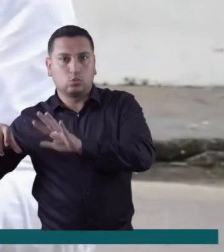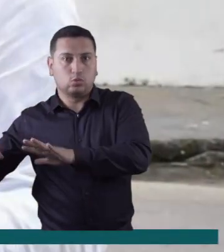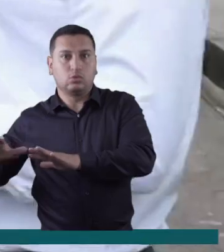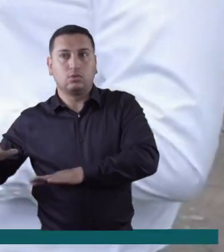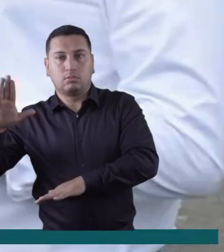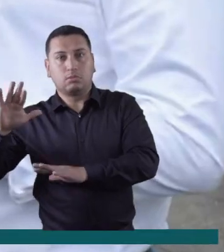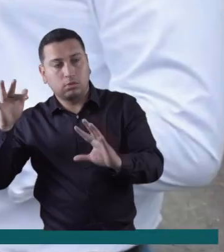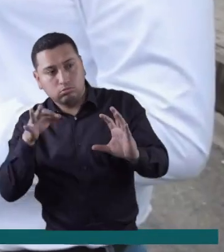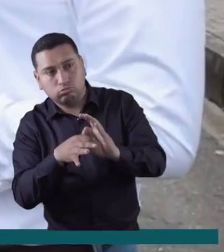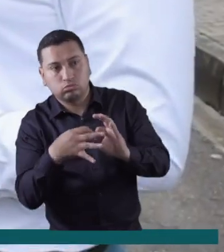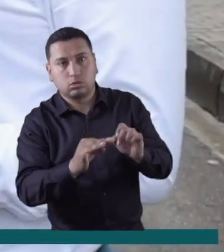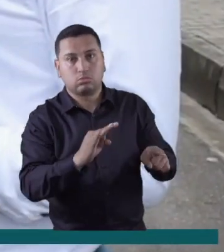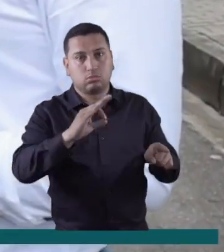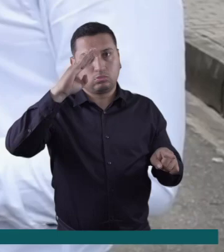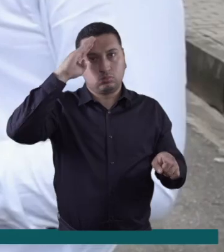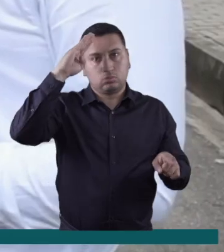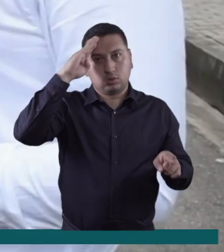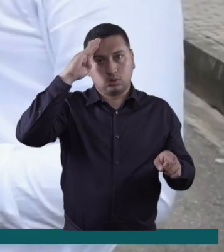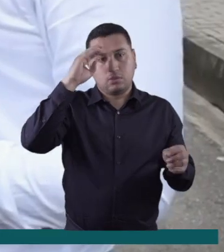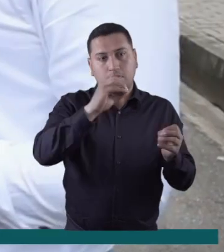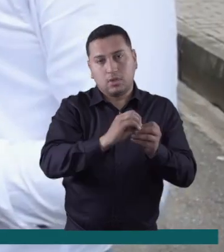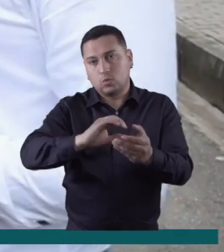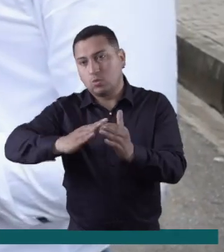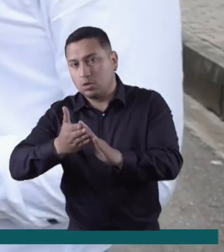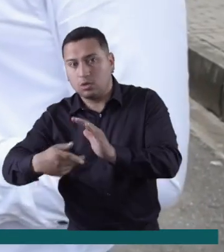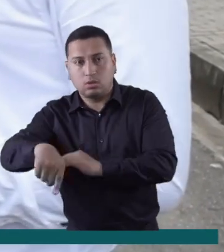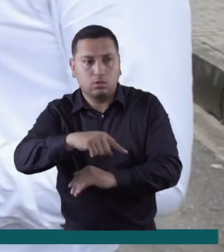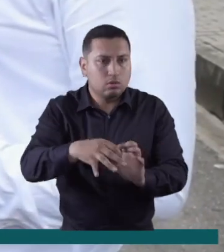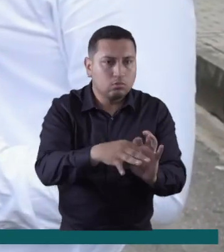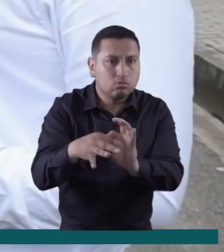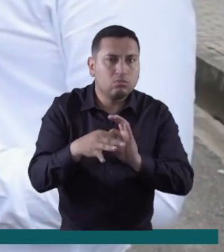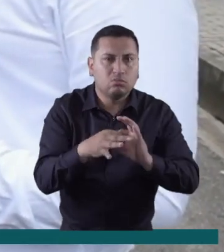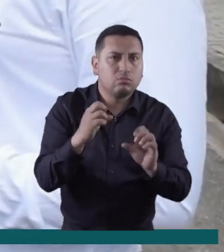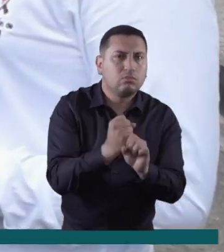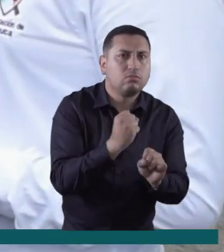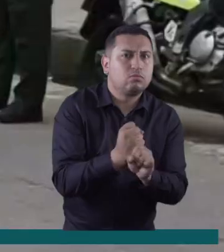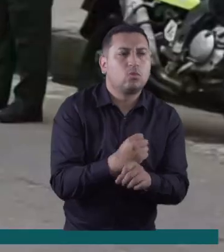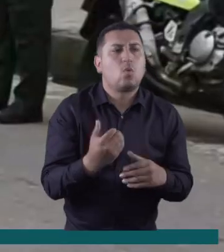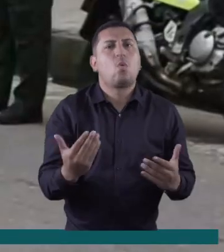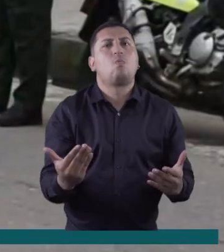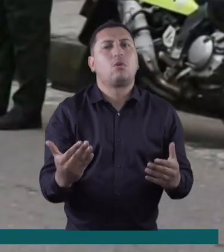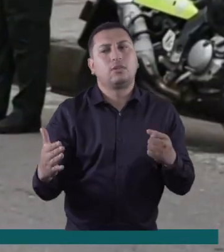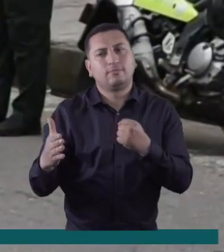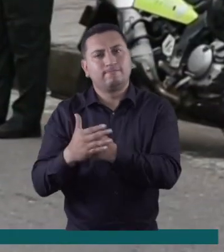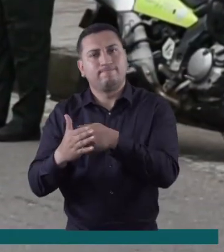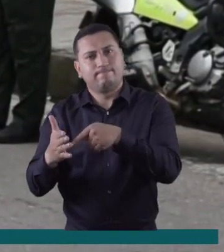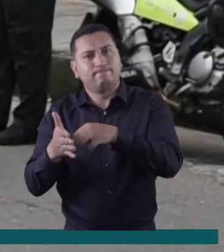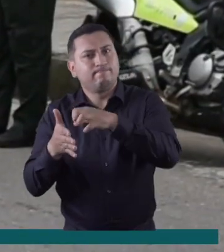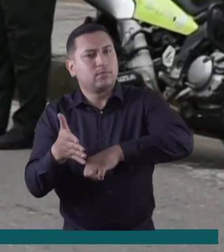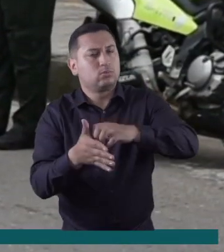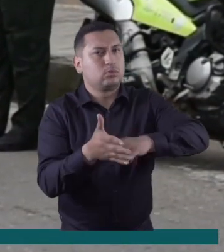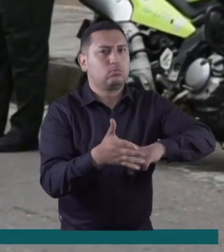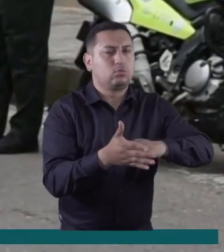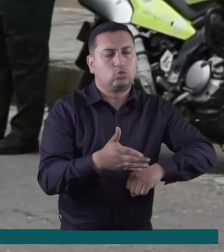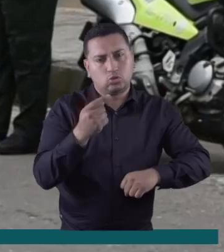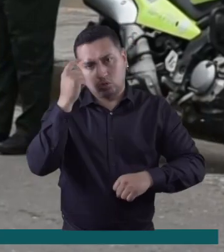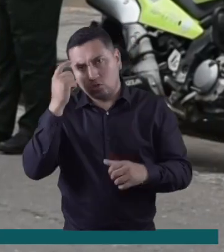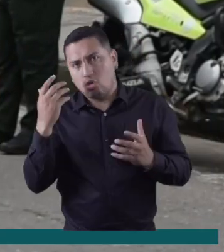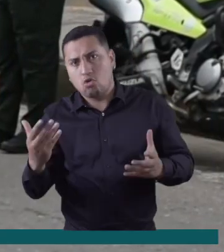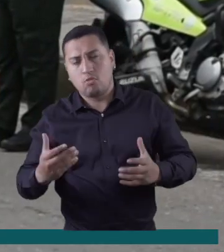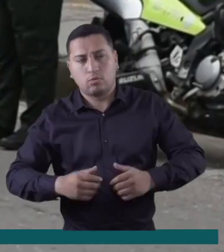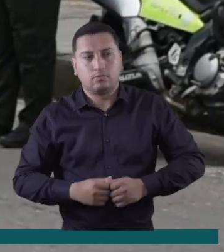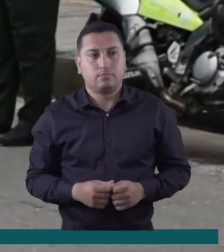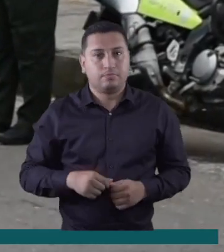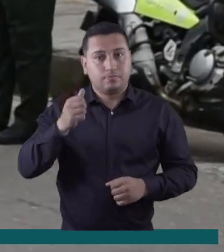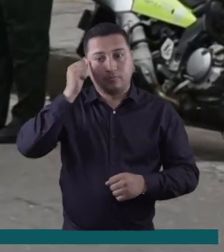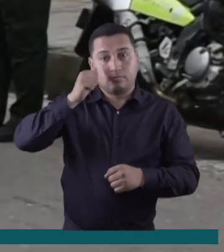Tránsito del Departamento, en coordinación con la policía y parte de la comunidad, acuerda en trabajar por reducir el riesgo de accidentalidad